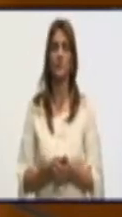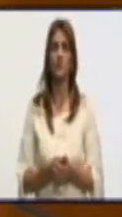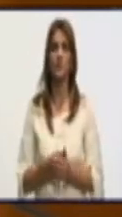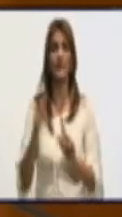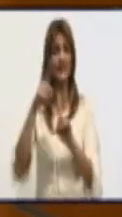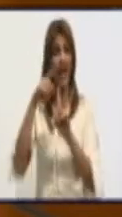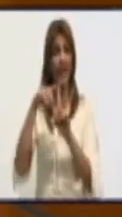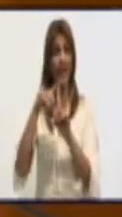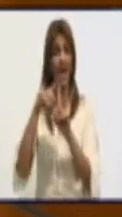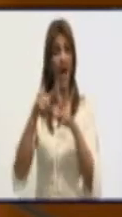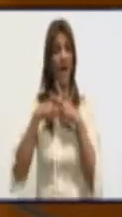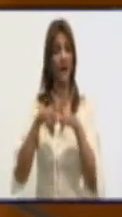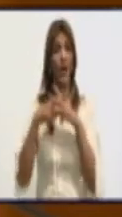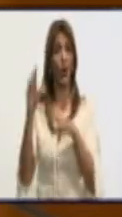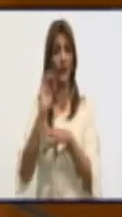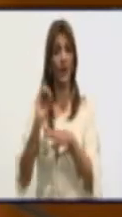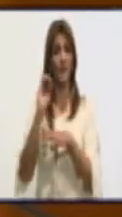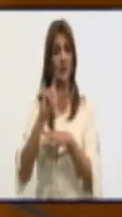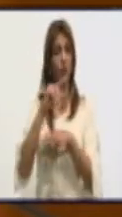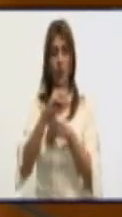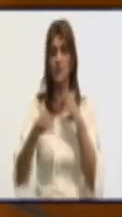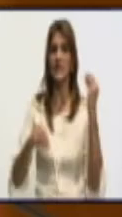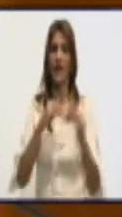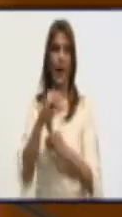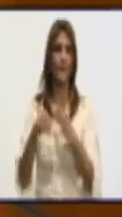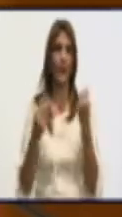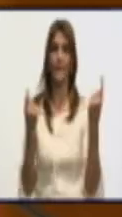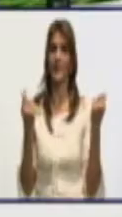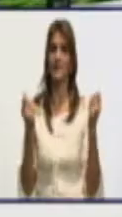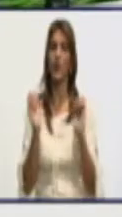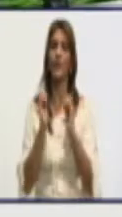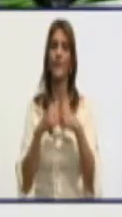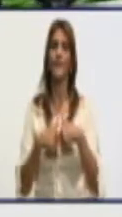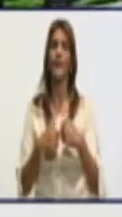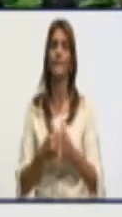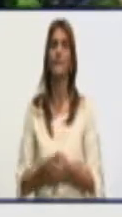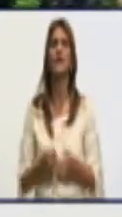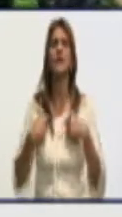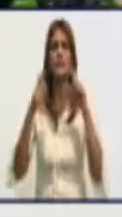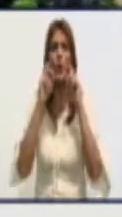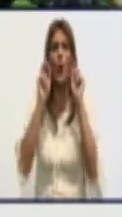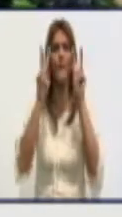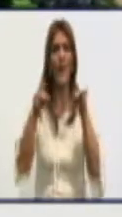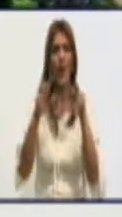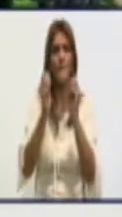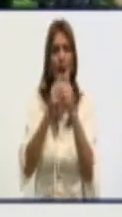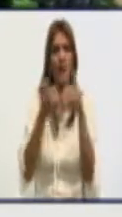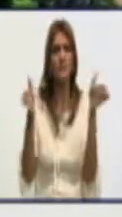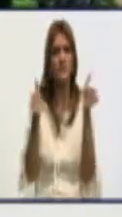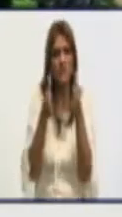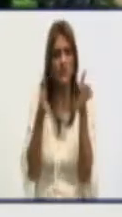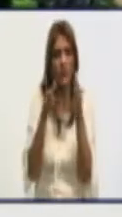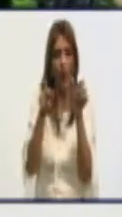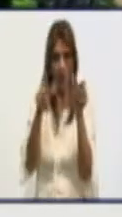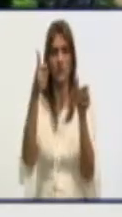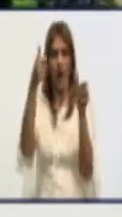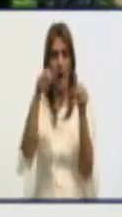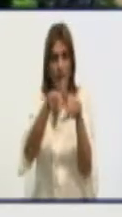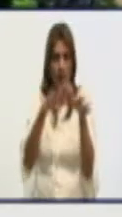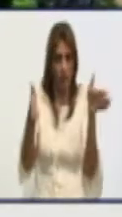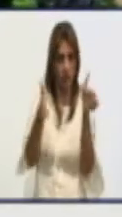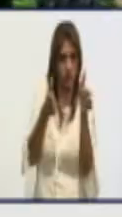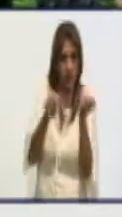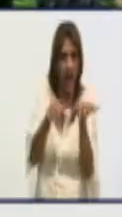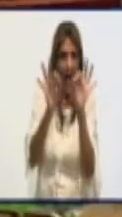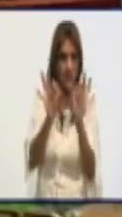hubo transformación en los precios. Yo lo que lo veo, Arnel, un poco chiquito. ¿Está bien ese tamaño para este